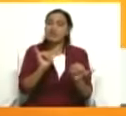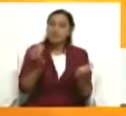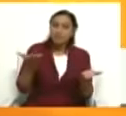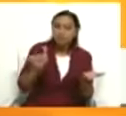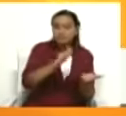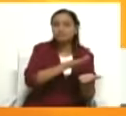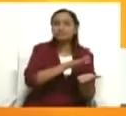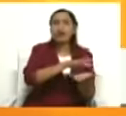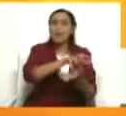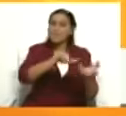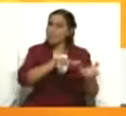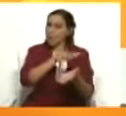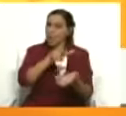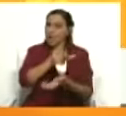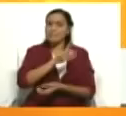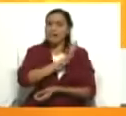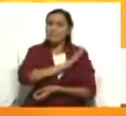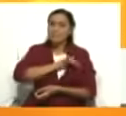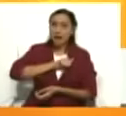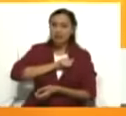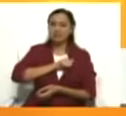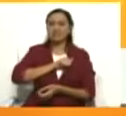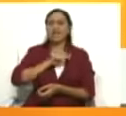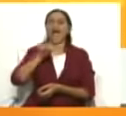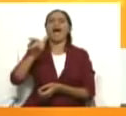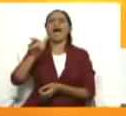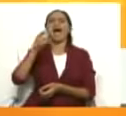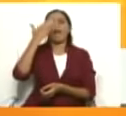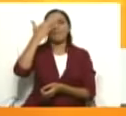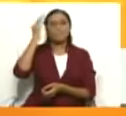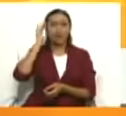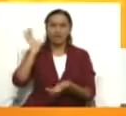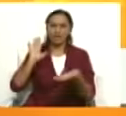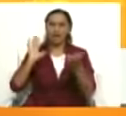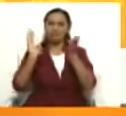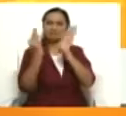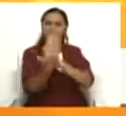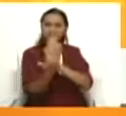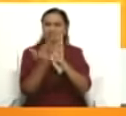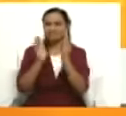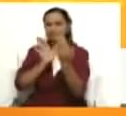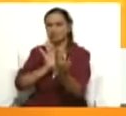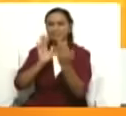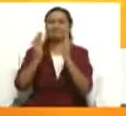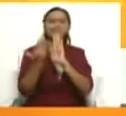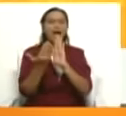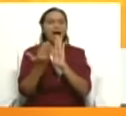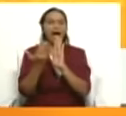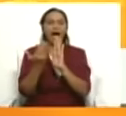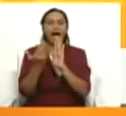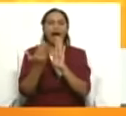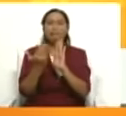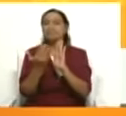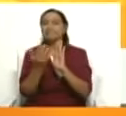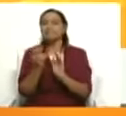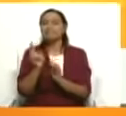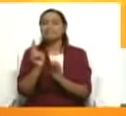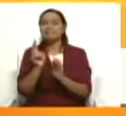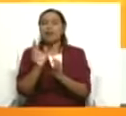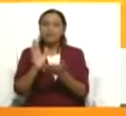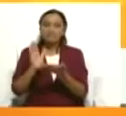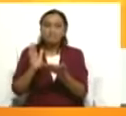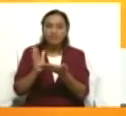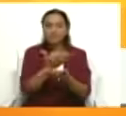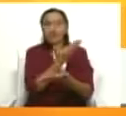Y no solamente voltean la cara, entonces toman el caso de Venezuela para también sumarse a esta comparsa de